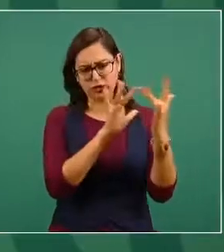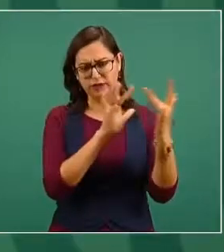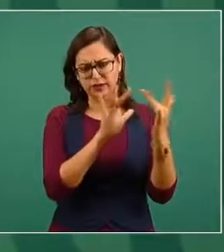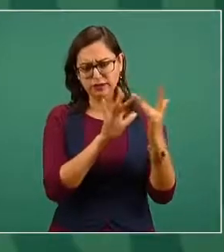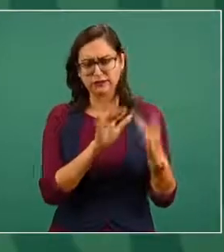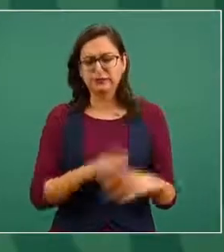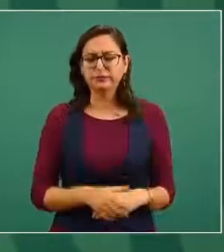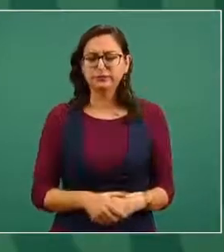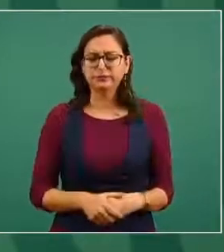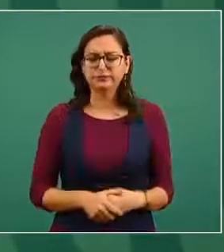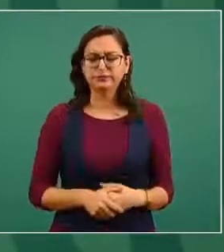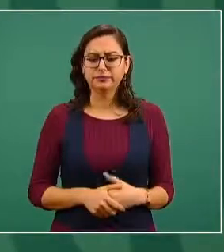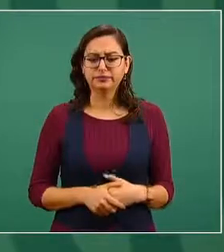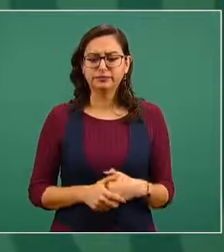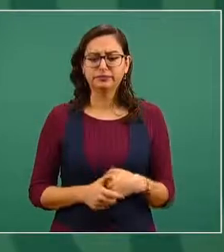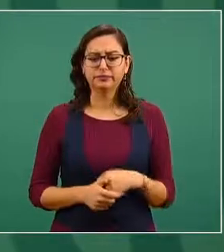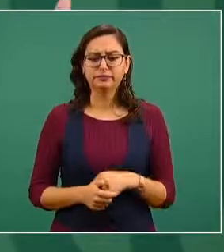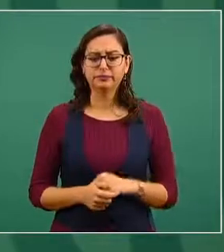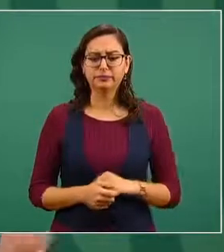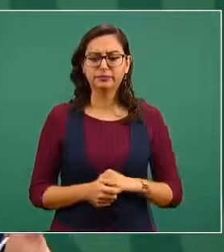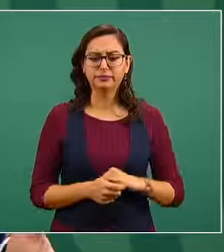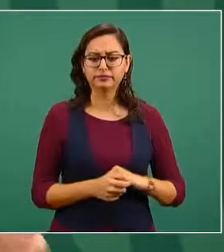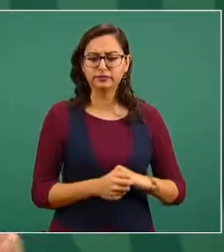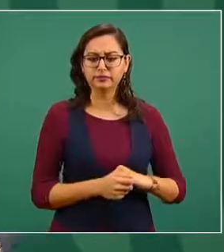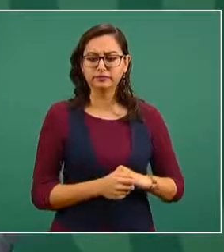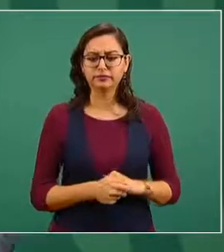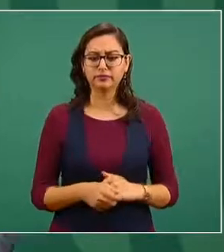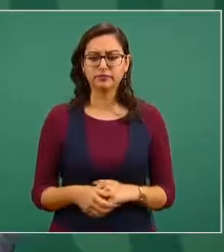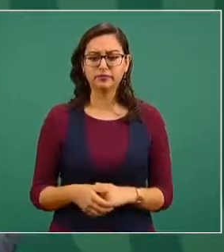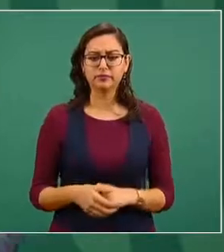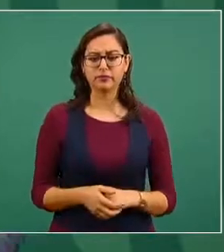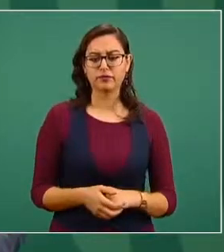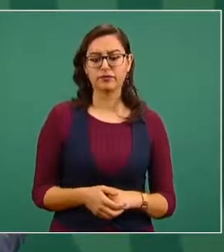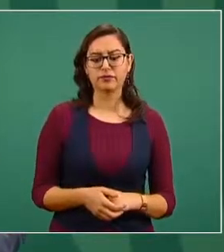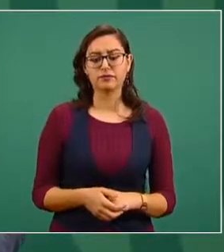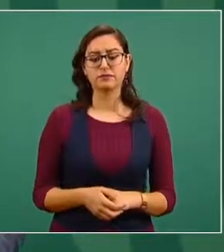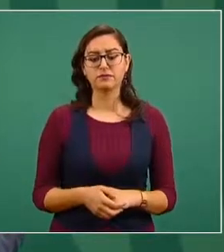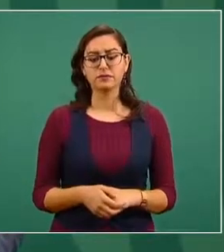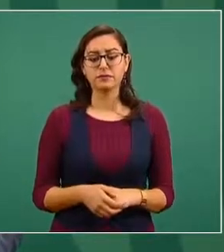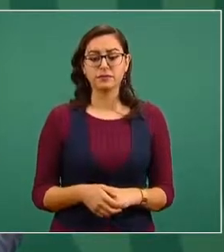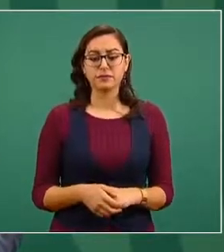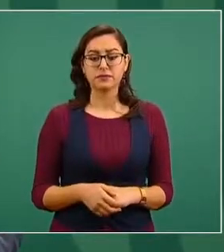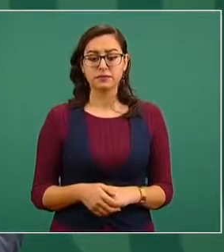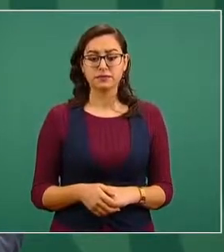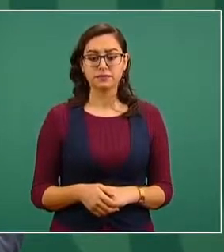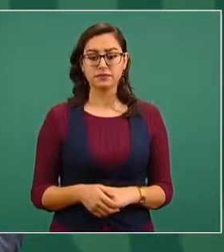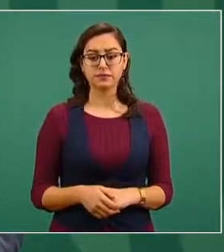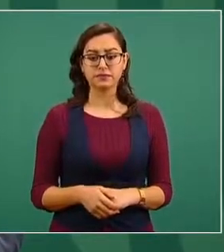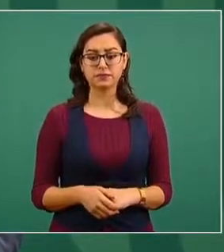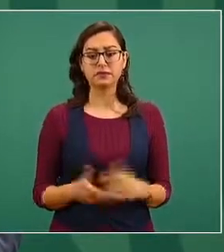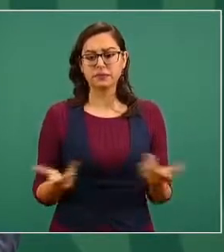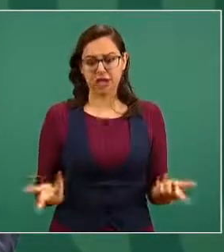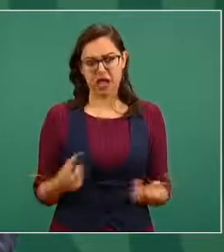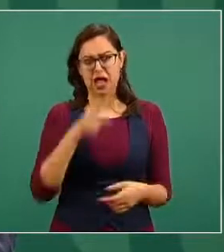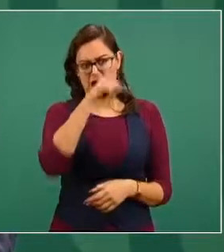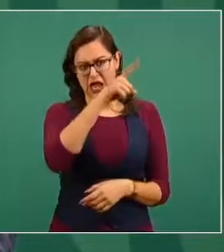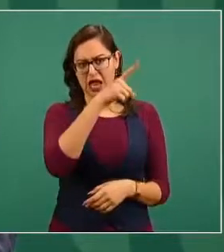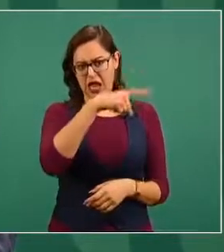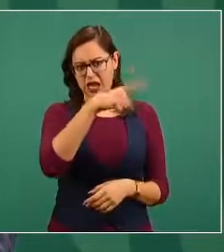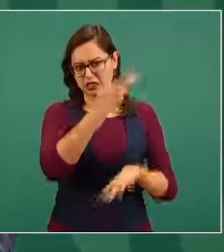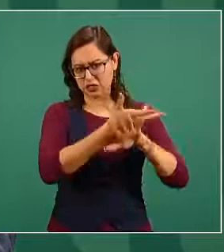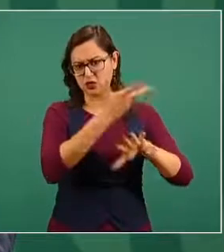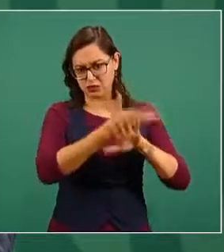y ellos este sabían de que nosotros estábamos llevando a cabo